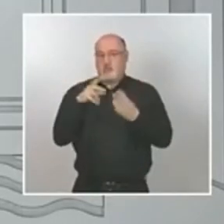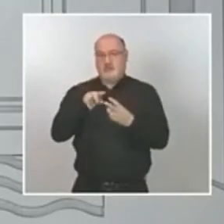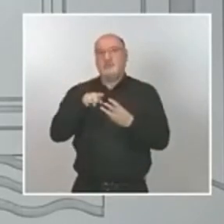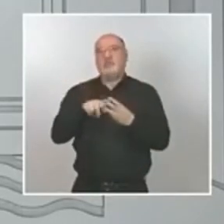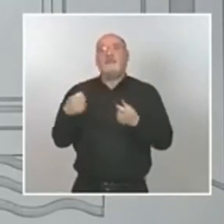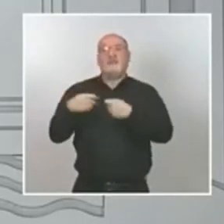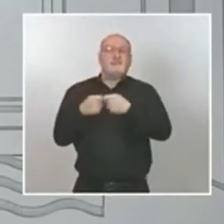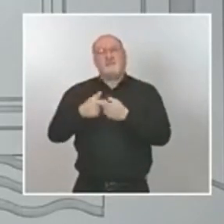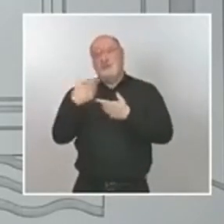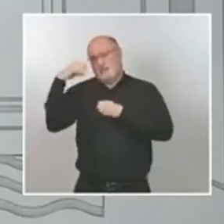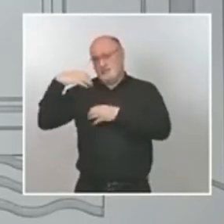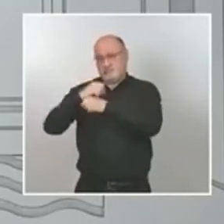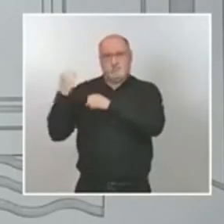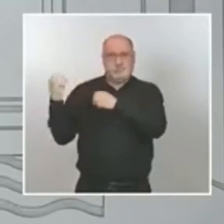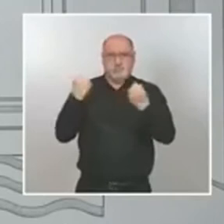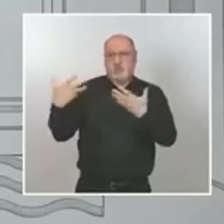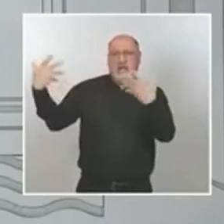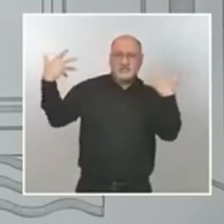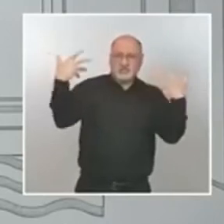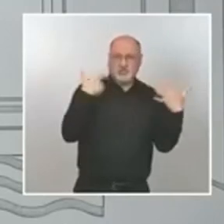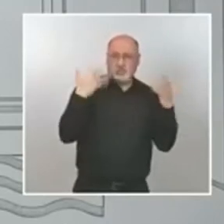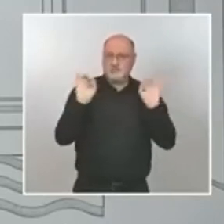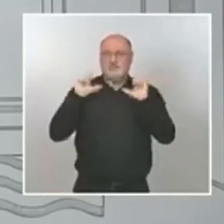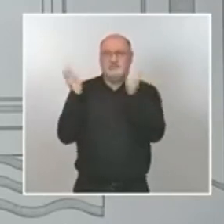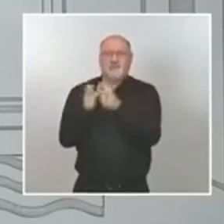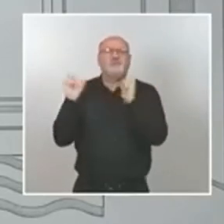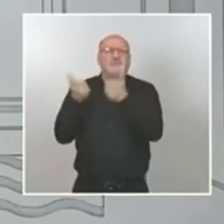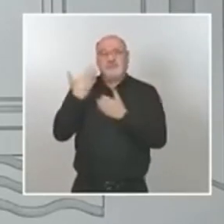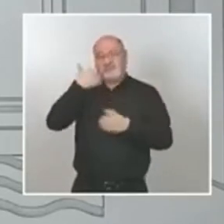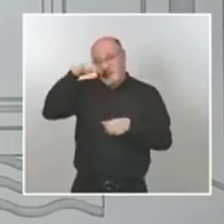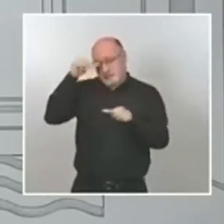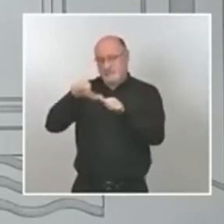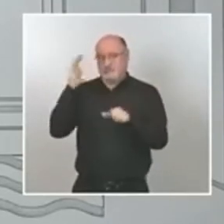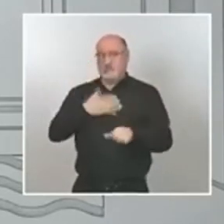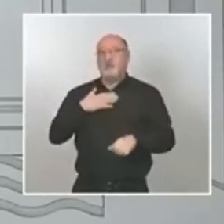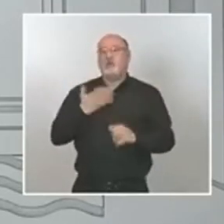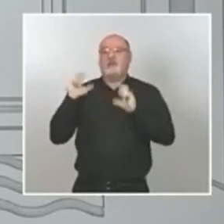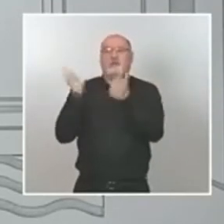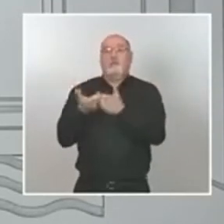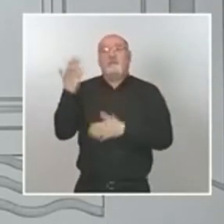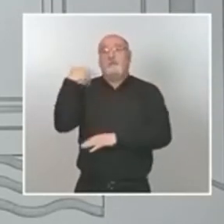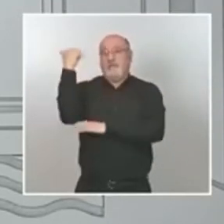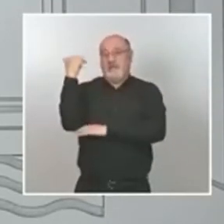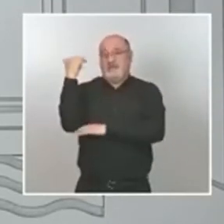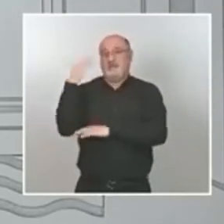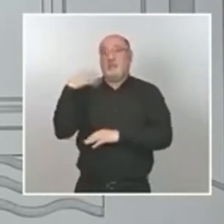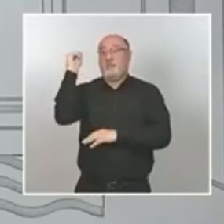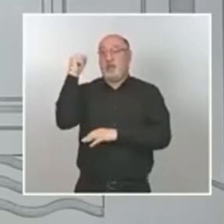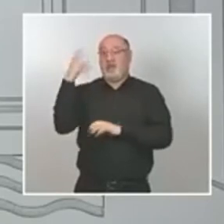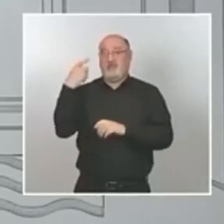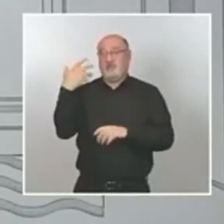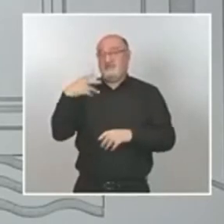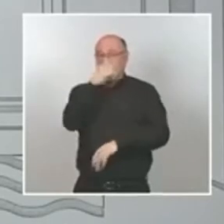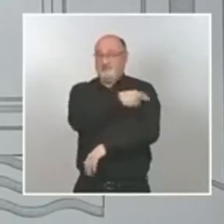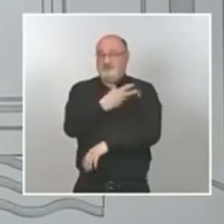contáramos con su asesoramiento ha sido así hubo reunión de ponencias el viernes festivo y también reunión de